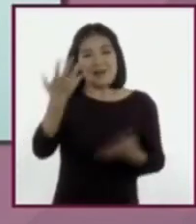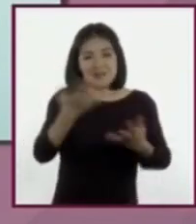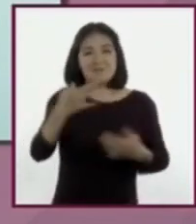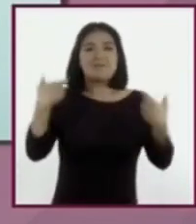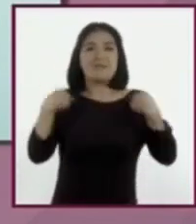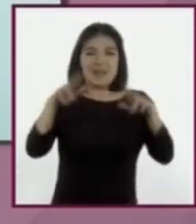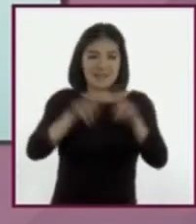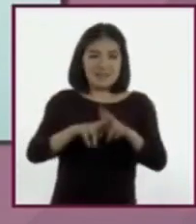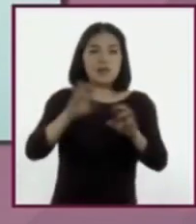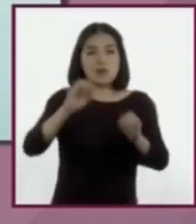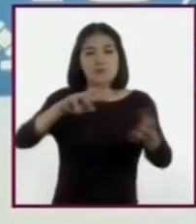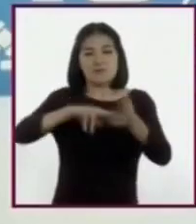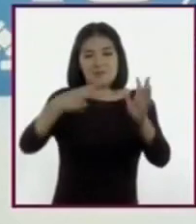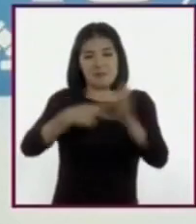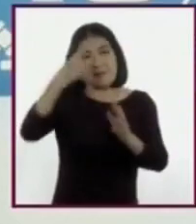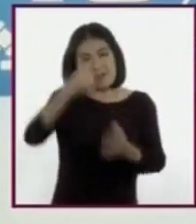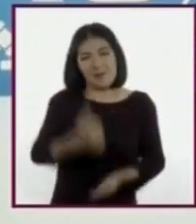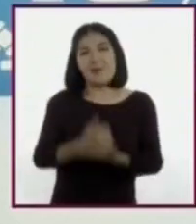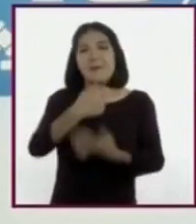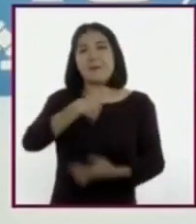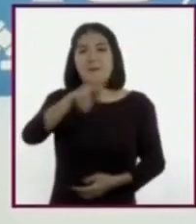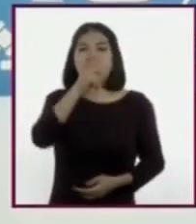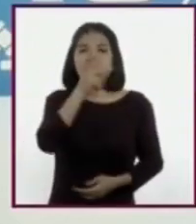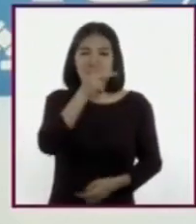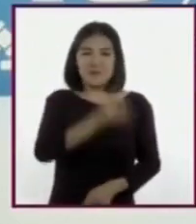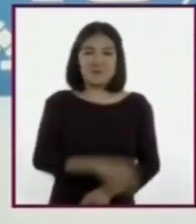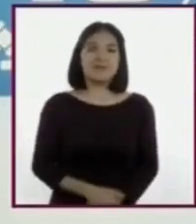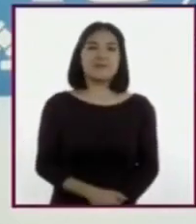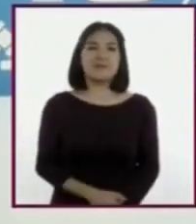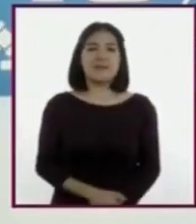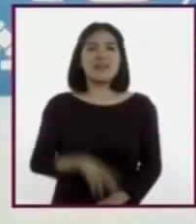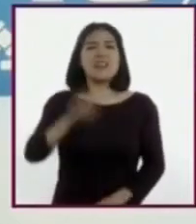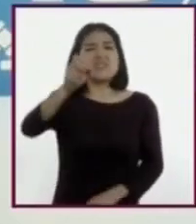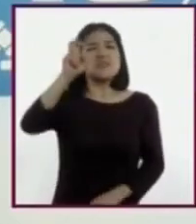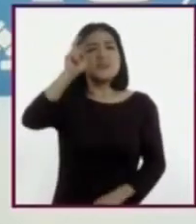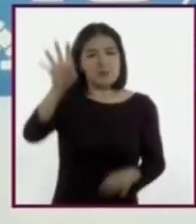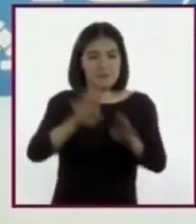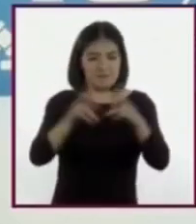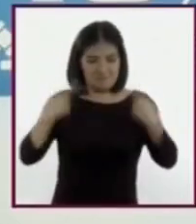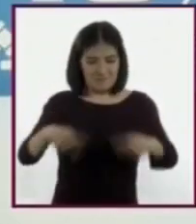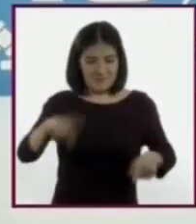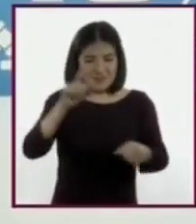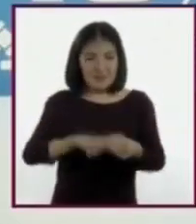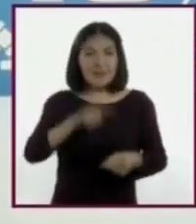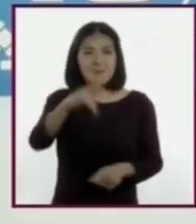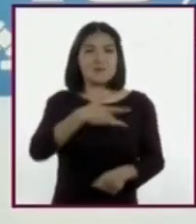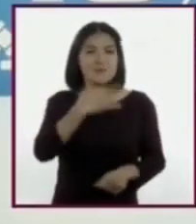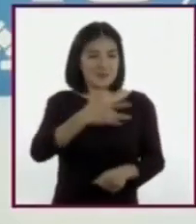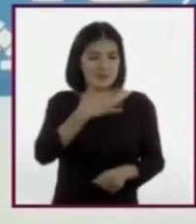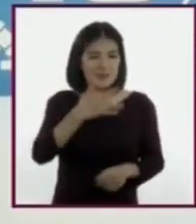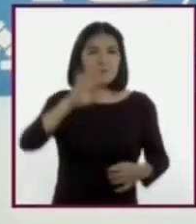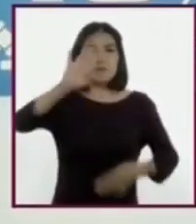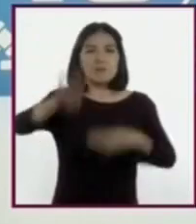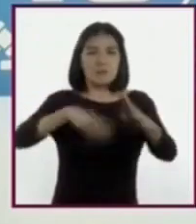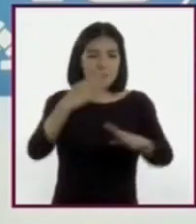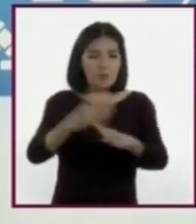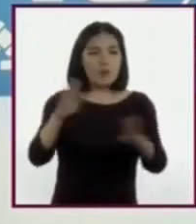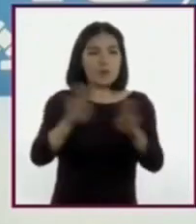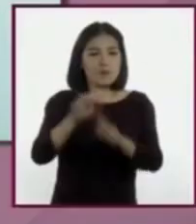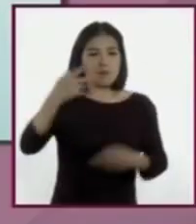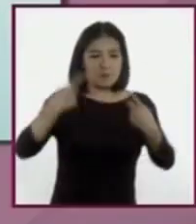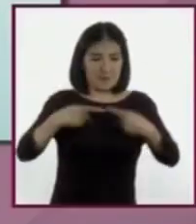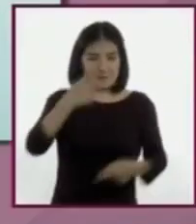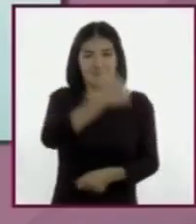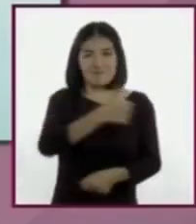mis papás. Los sueños personales se vinculan siempre con nuestro estar en el mundo y las personas que nos